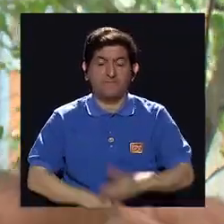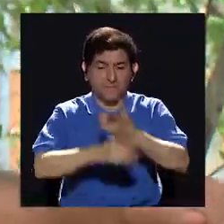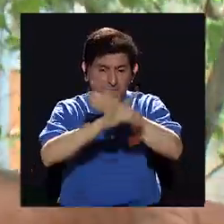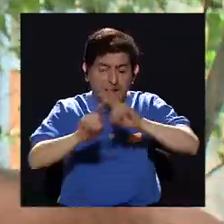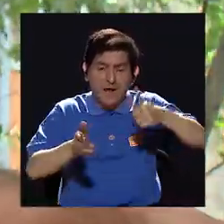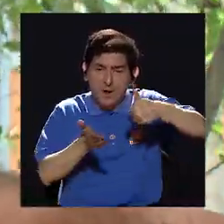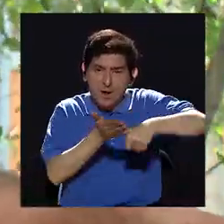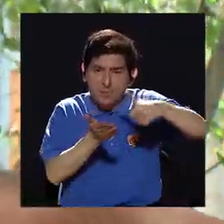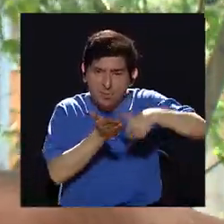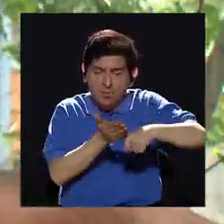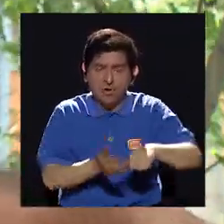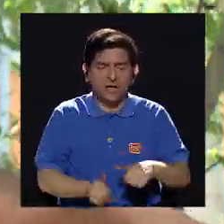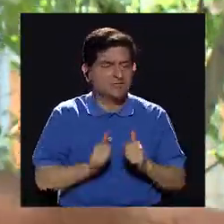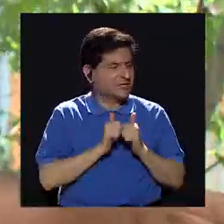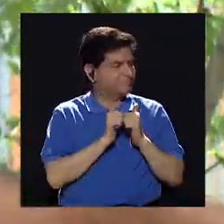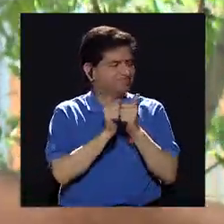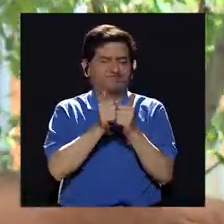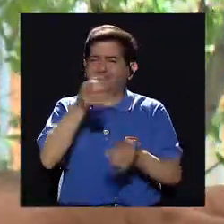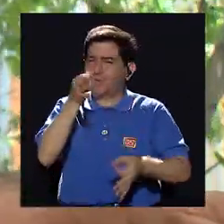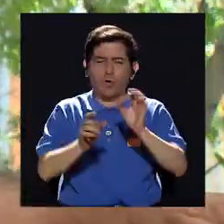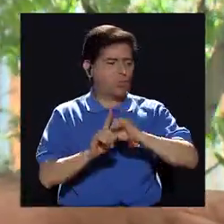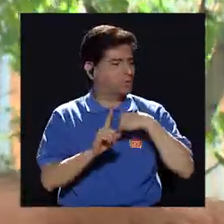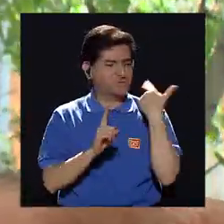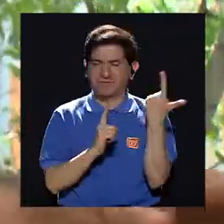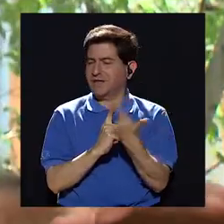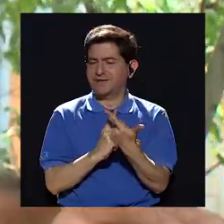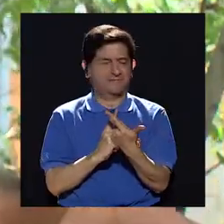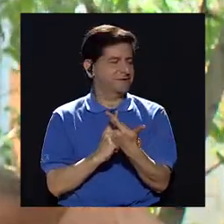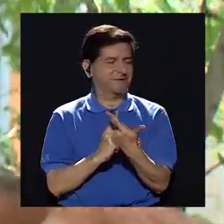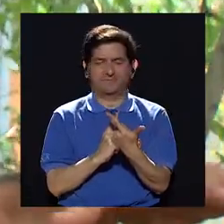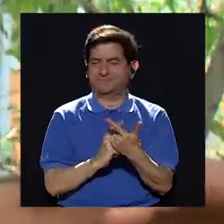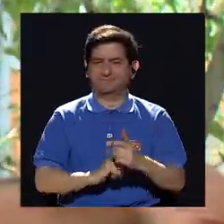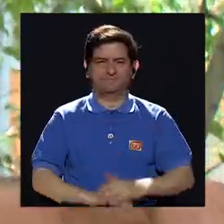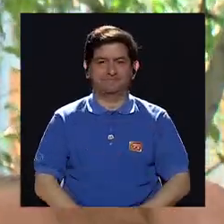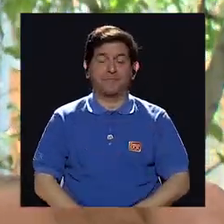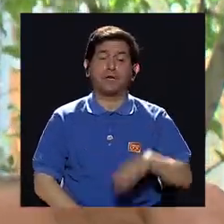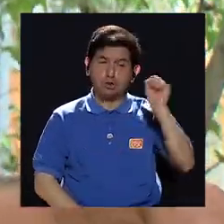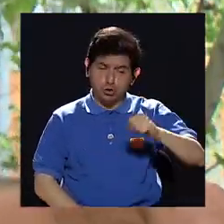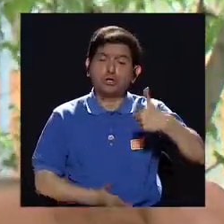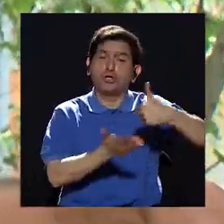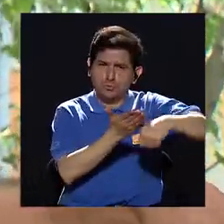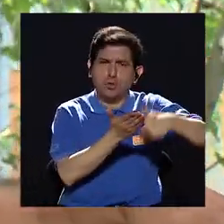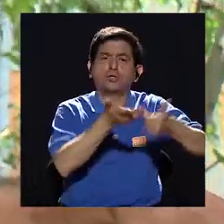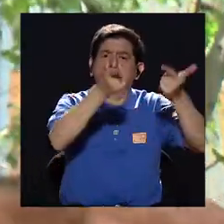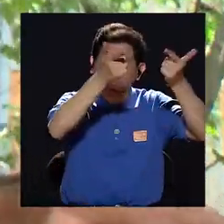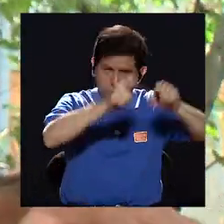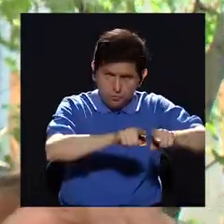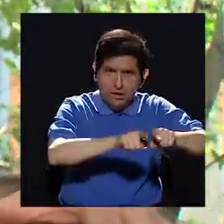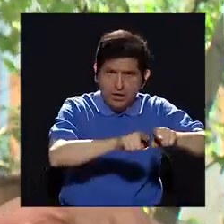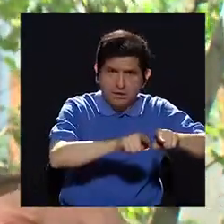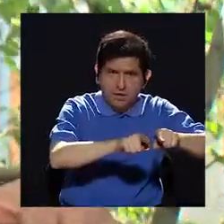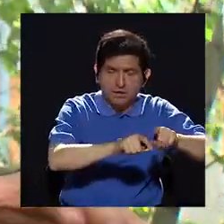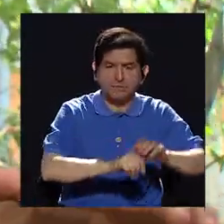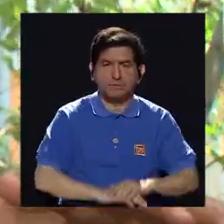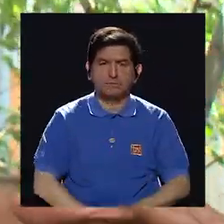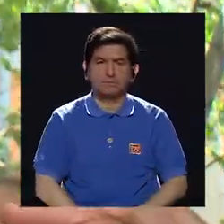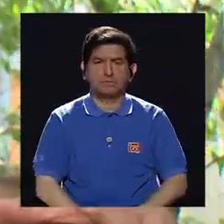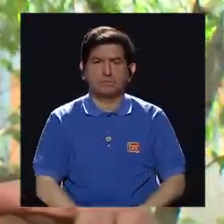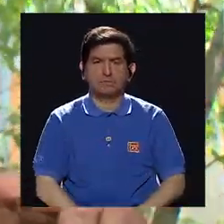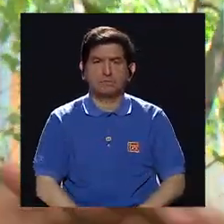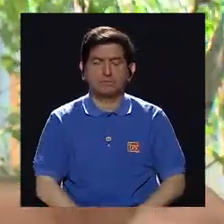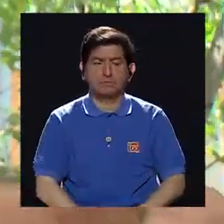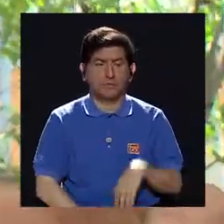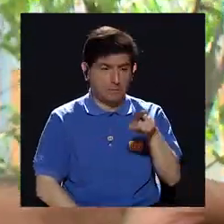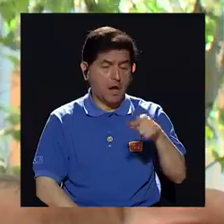electoral no ha estado acompañada de justicia social. Es decir, tenemos elecciones que